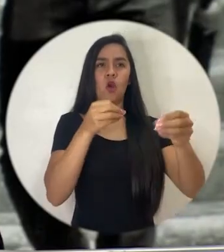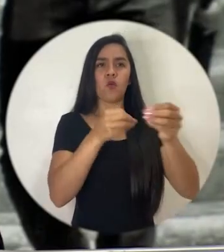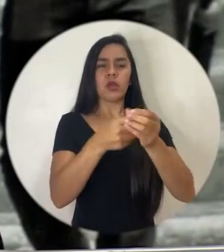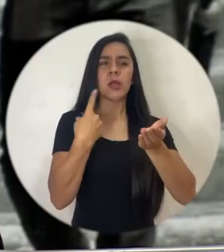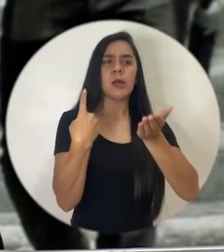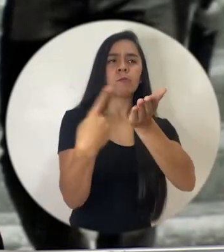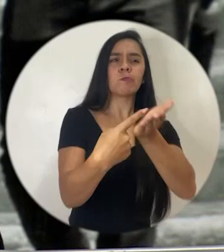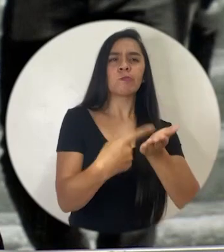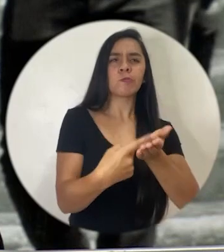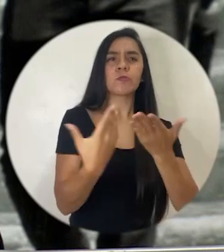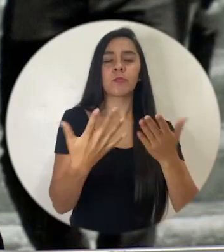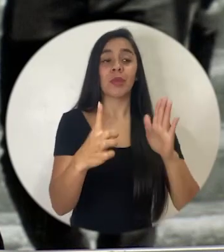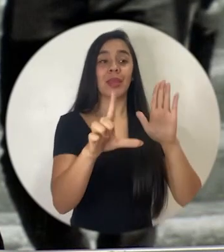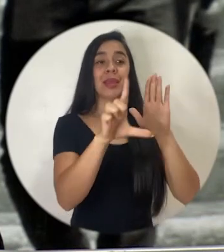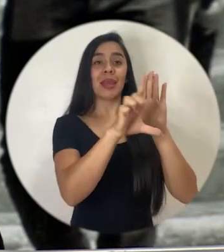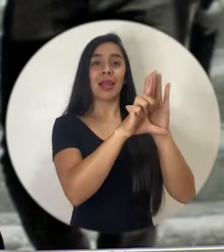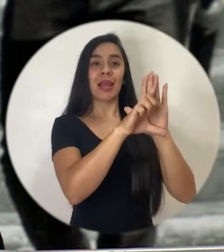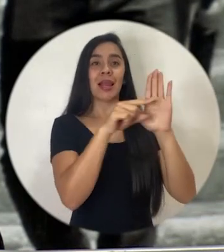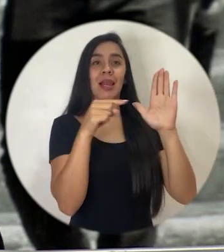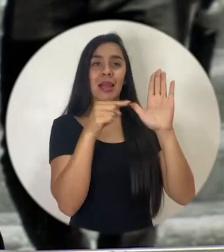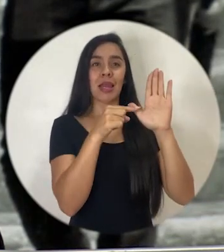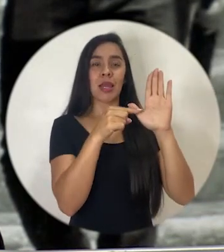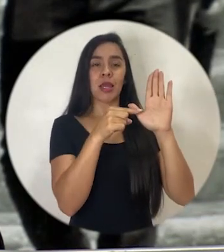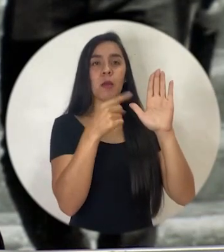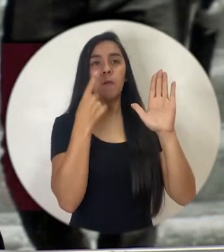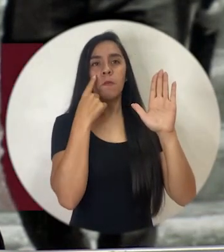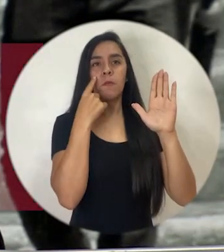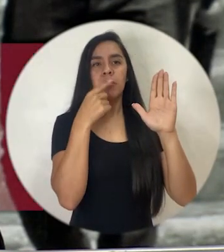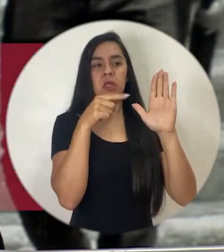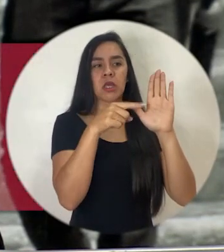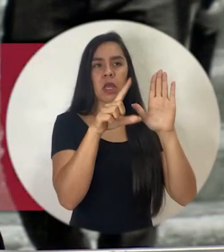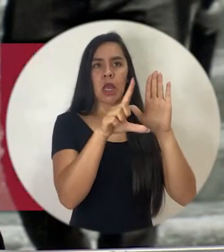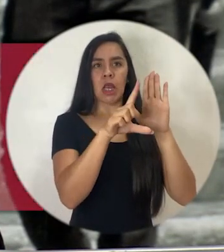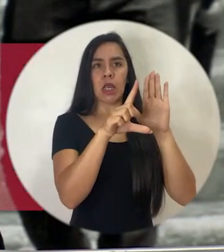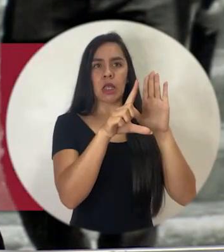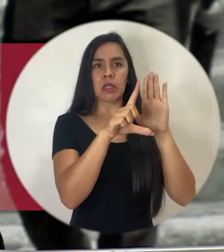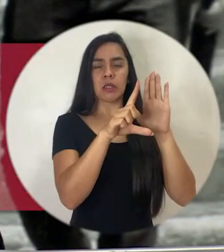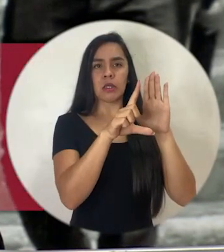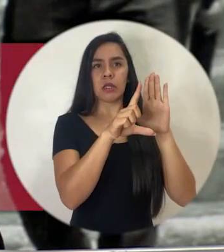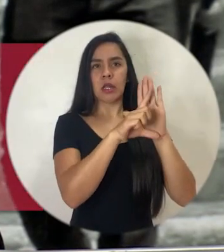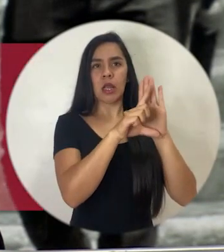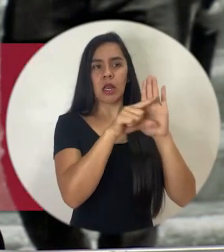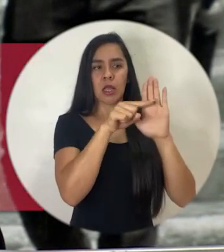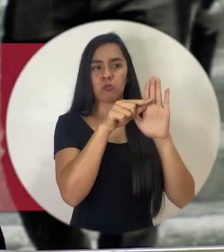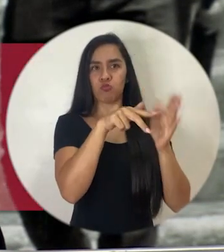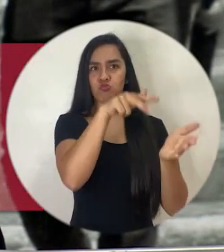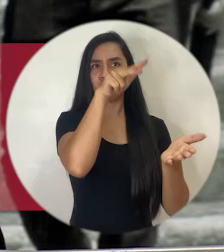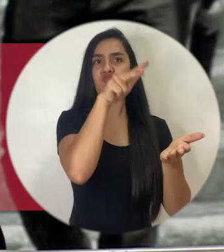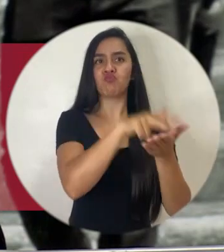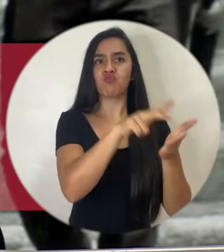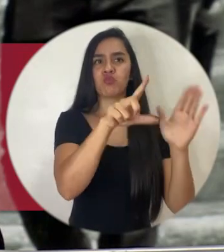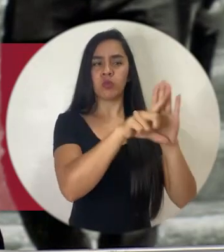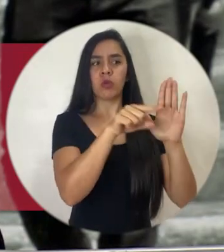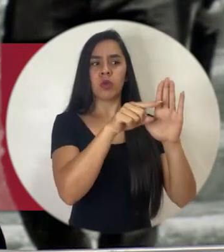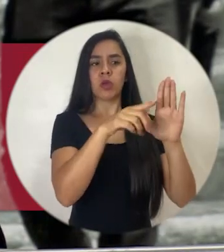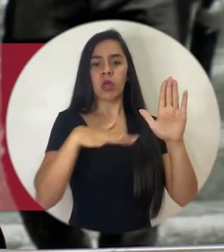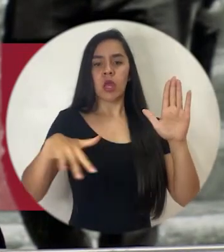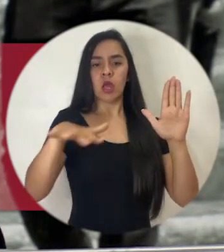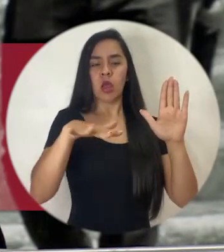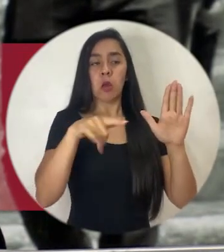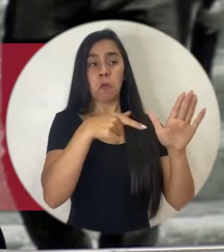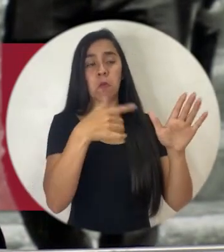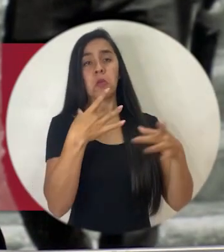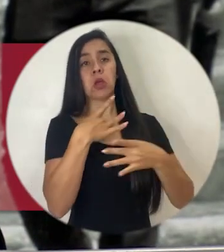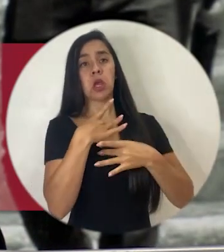de la ley o la iniciativa de aprobar esta norma es interesante, es